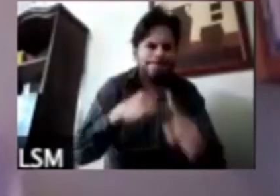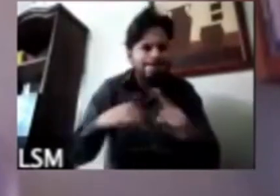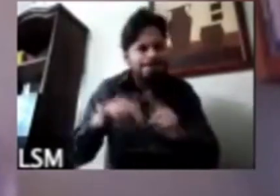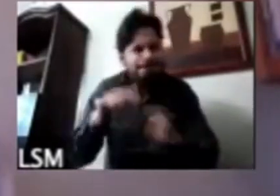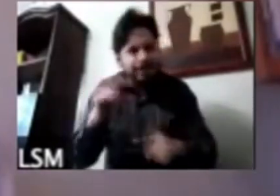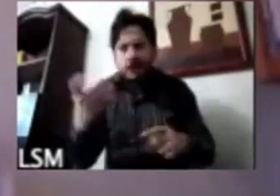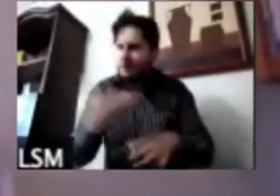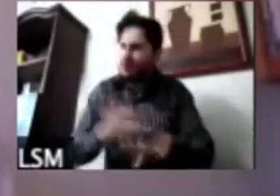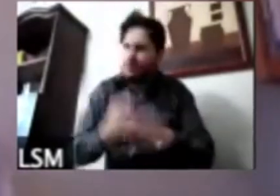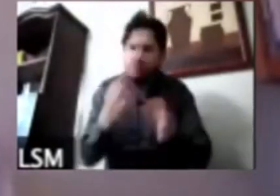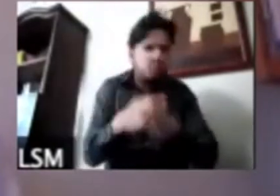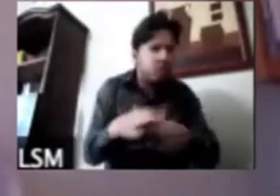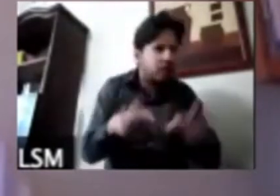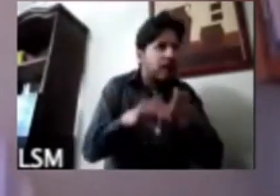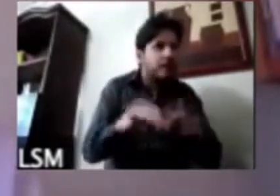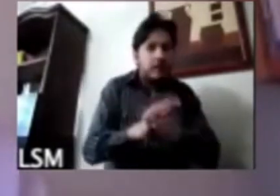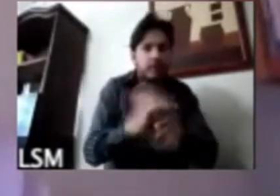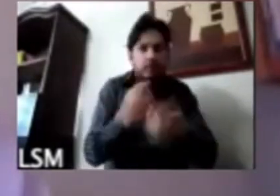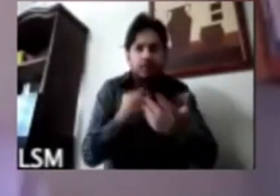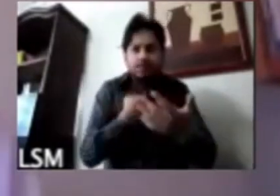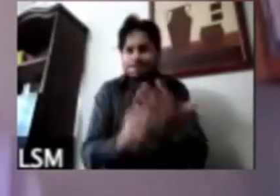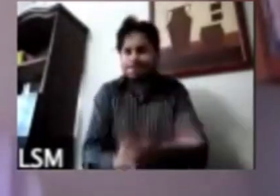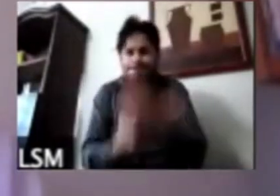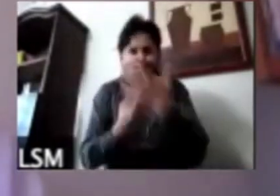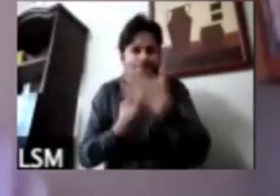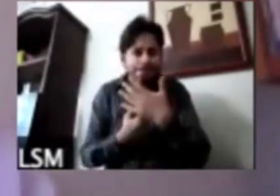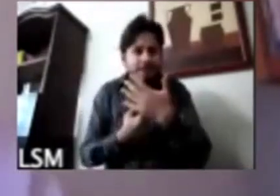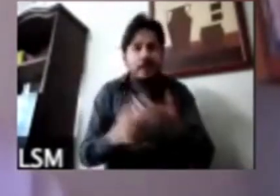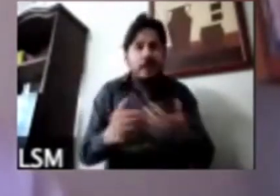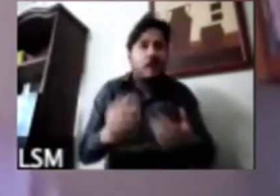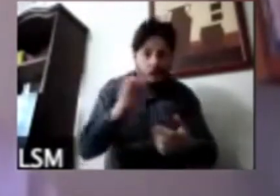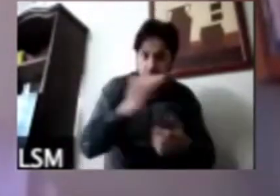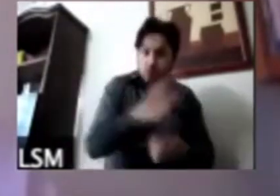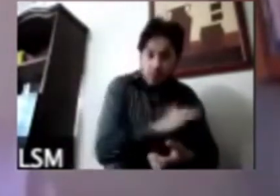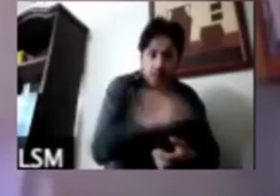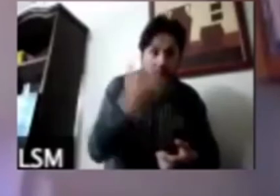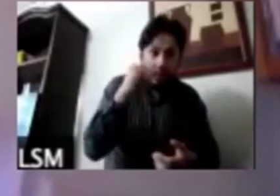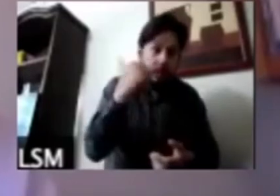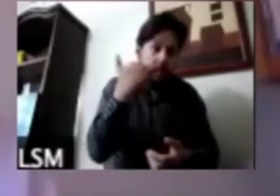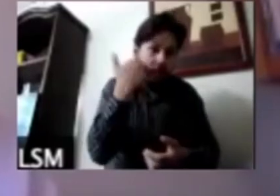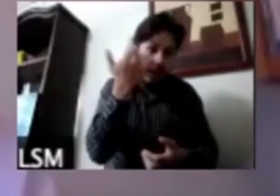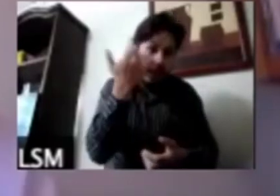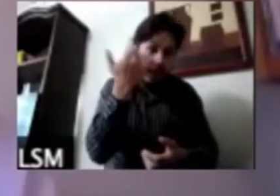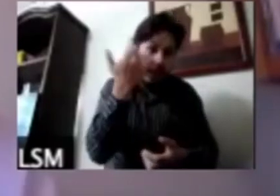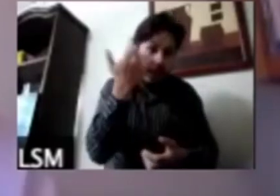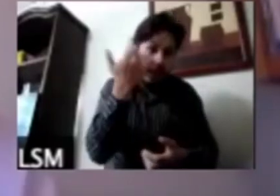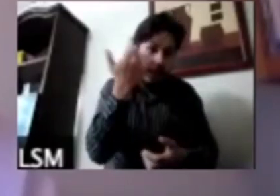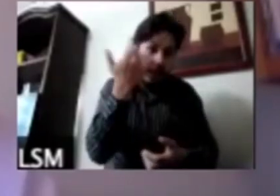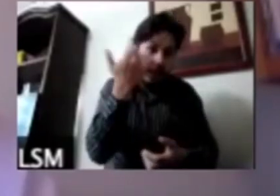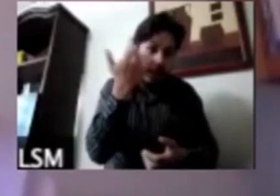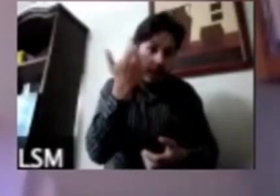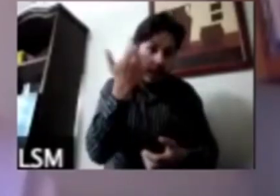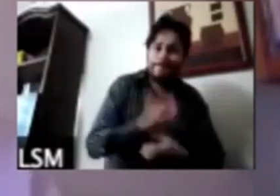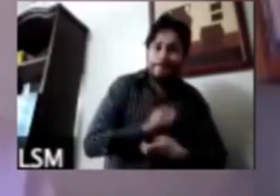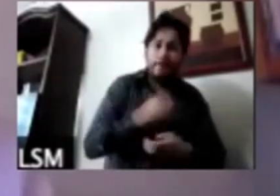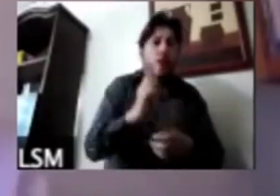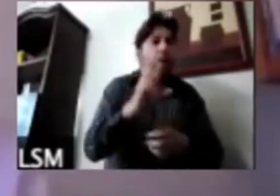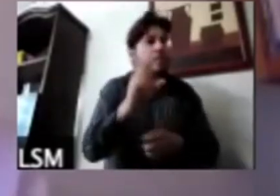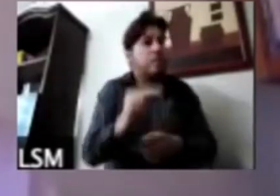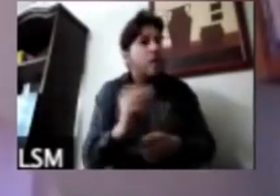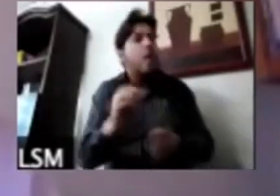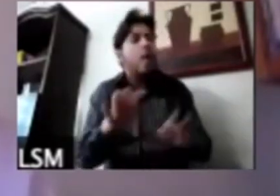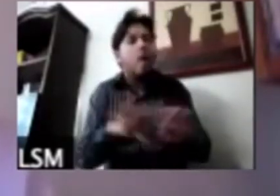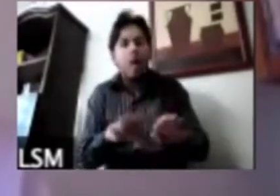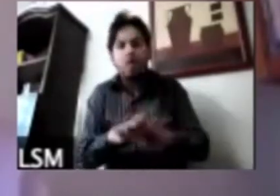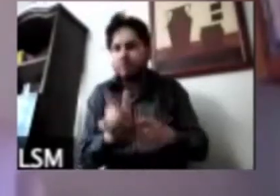que nos das no sé si quieras ahondar en esto y en cómo va a hacer tu seguimiento